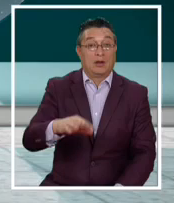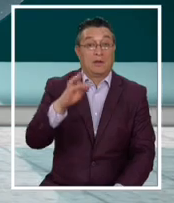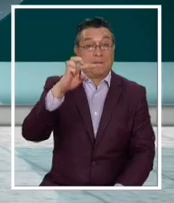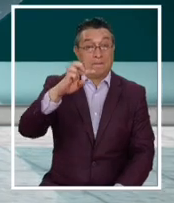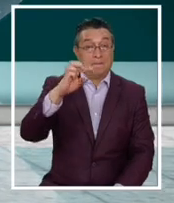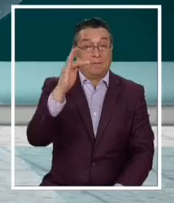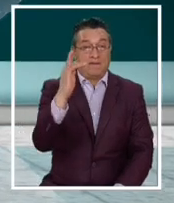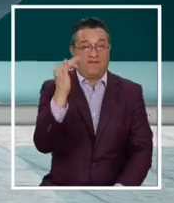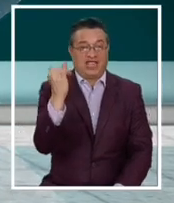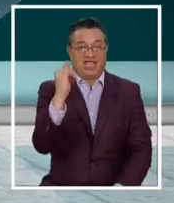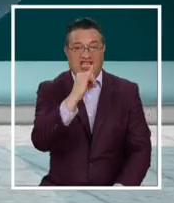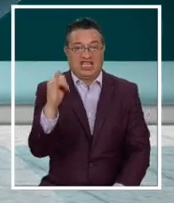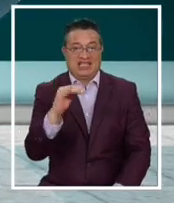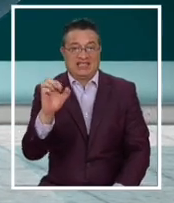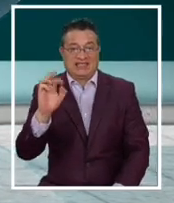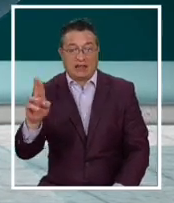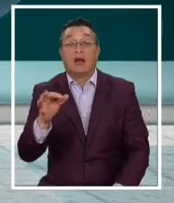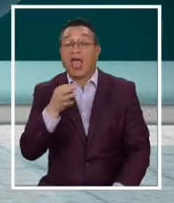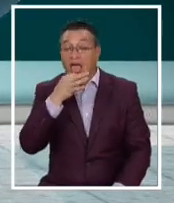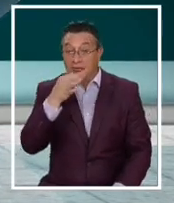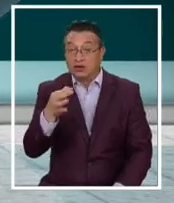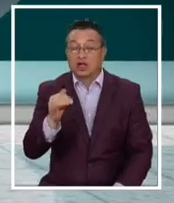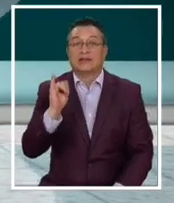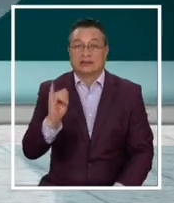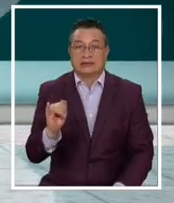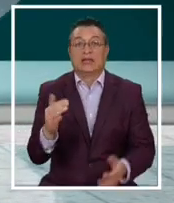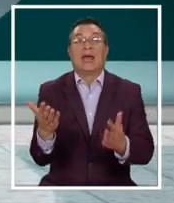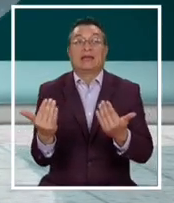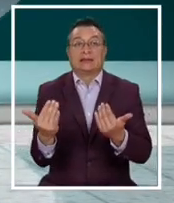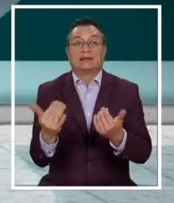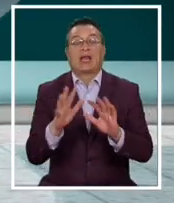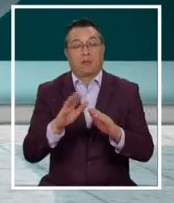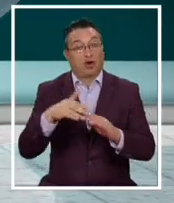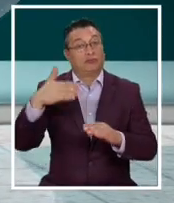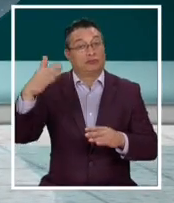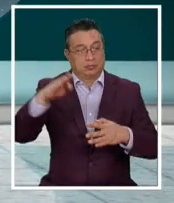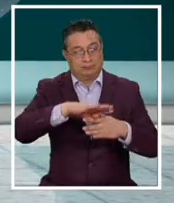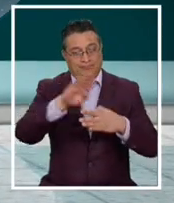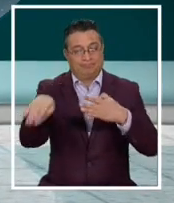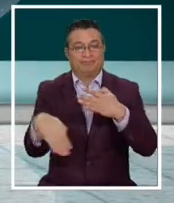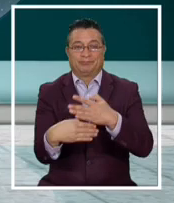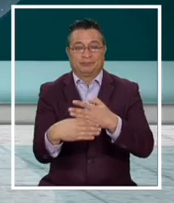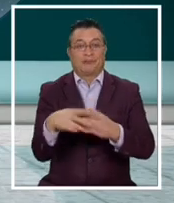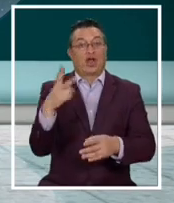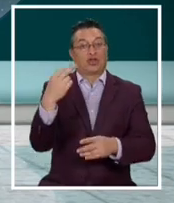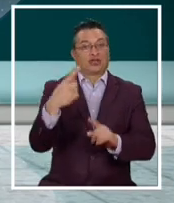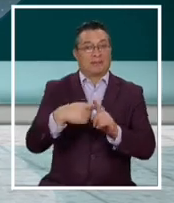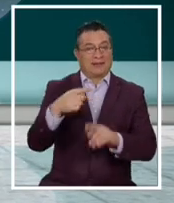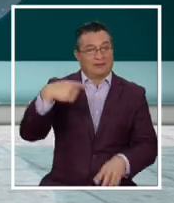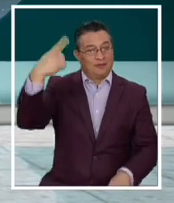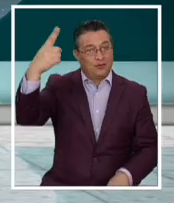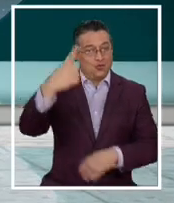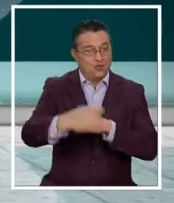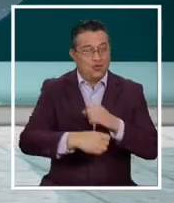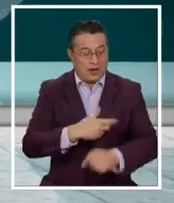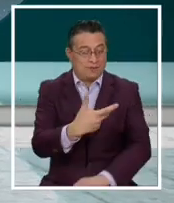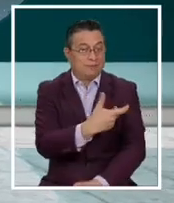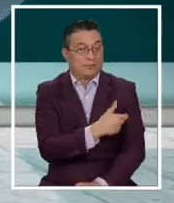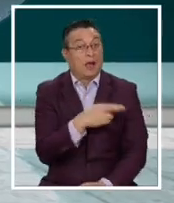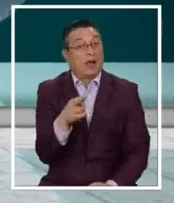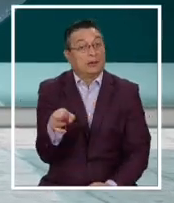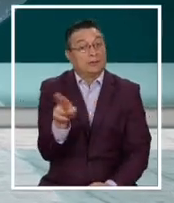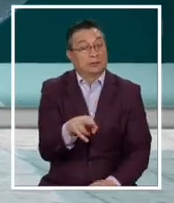declaró que posiblemente sí se necesite una dosis de refuerzo dentro de los 12 meses posteriores a la